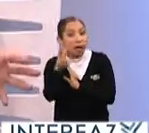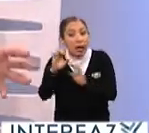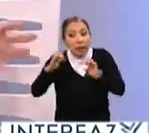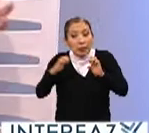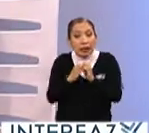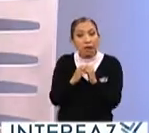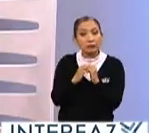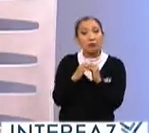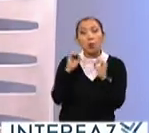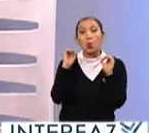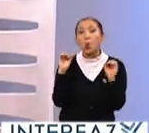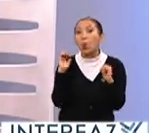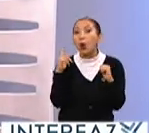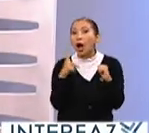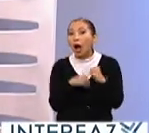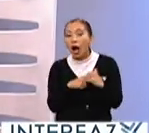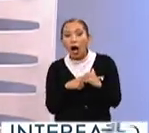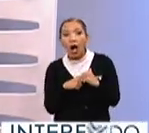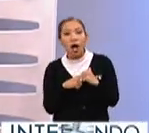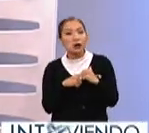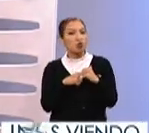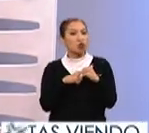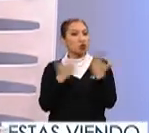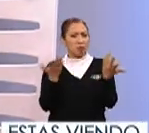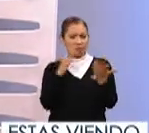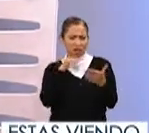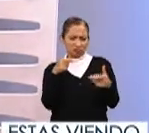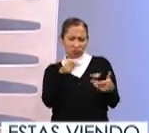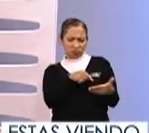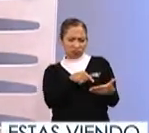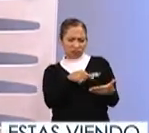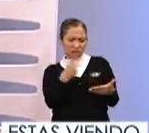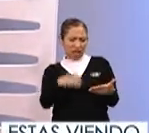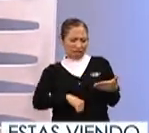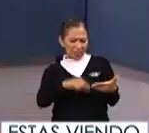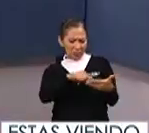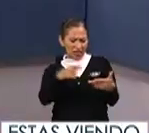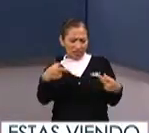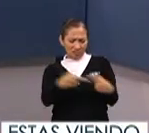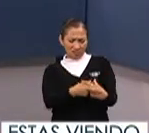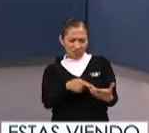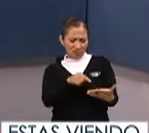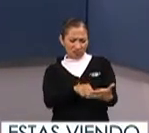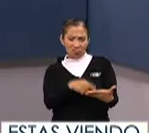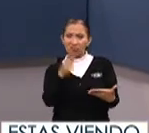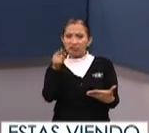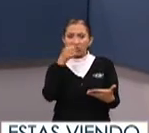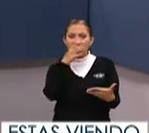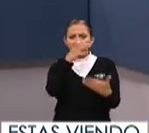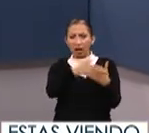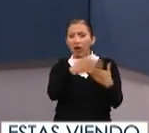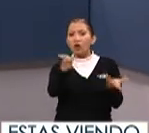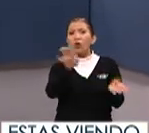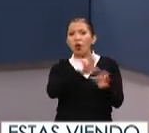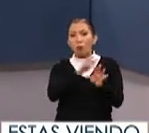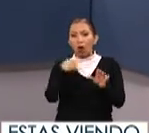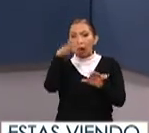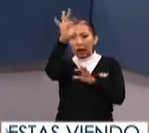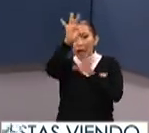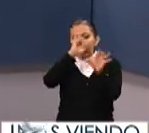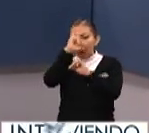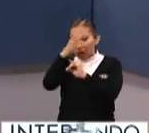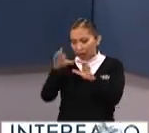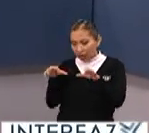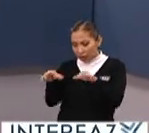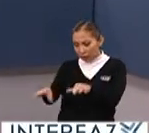emergencia o algo que no está dentro del plan de las actividades de la Estación Espacial Internacional cómo se canalizan estas